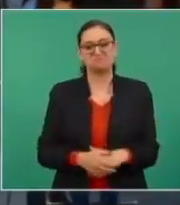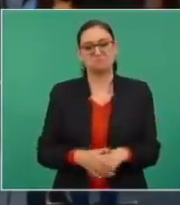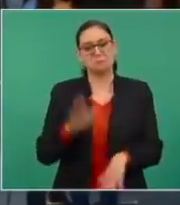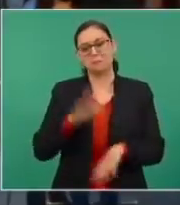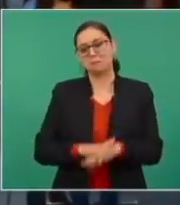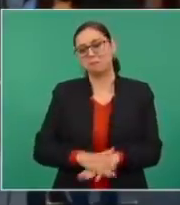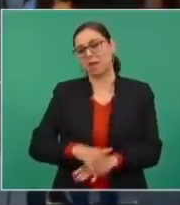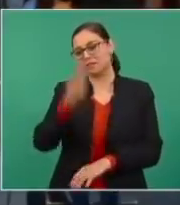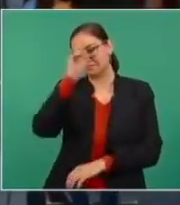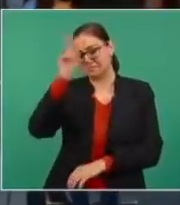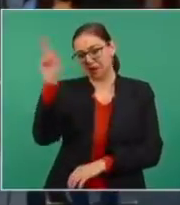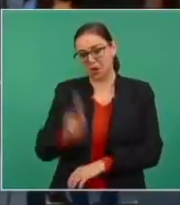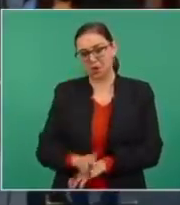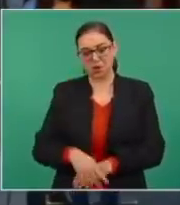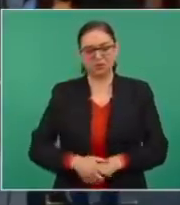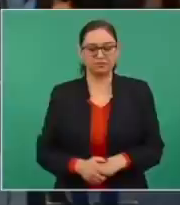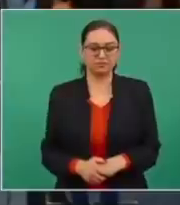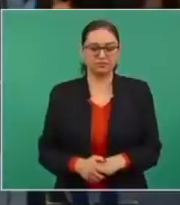aún más.